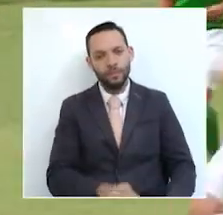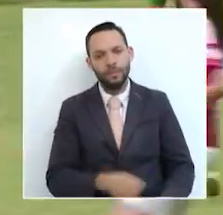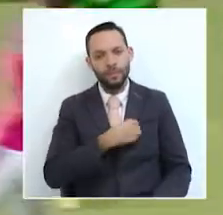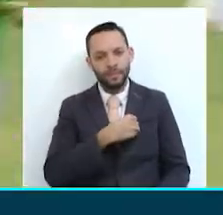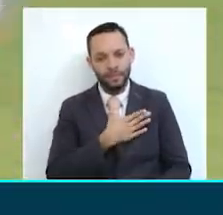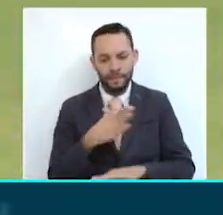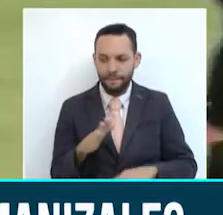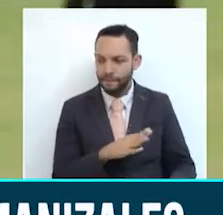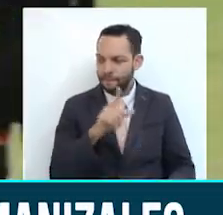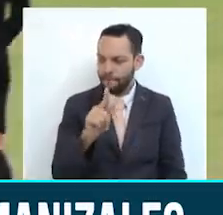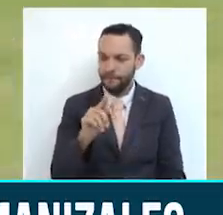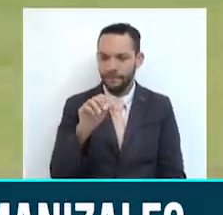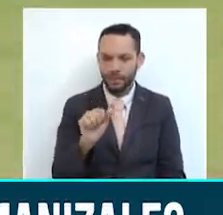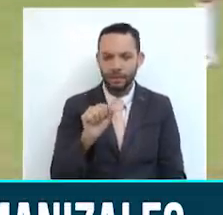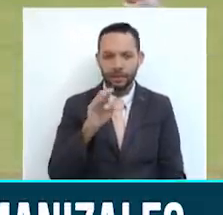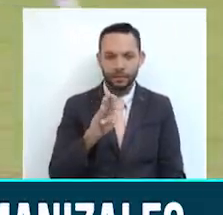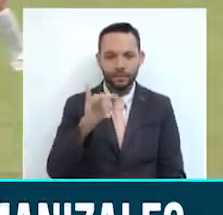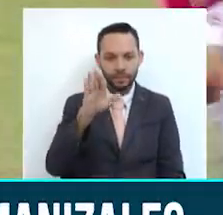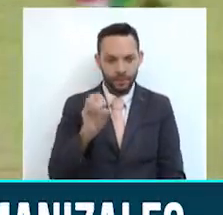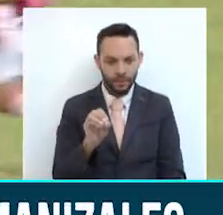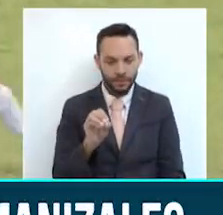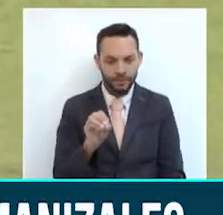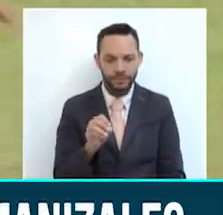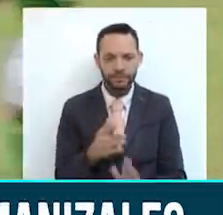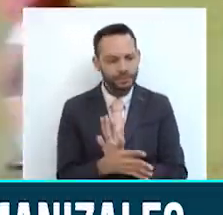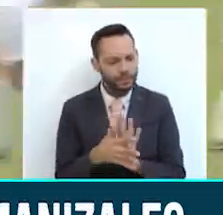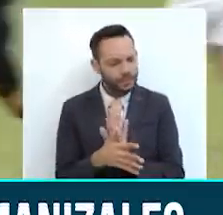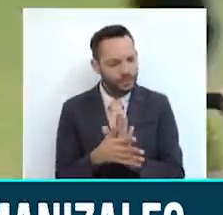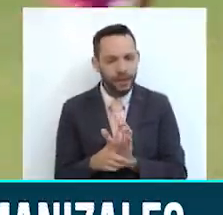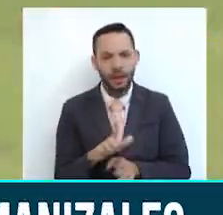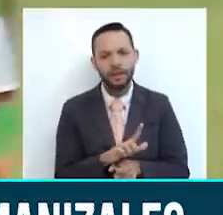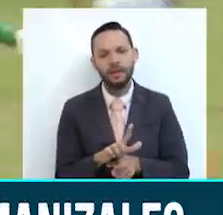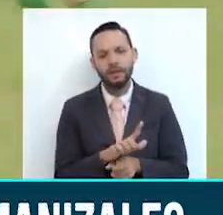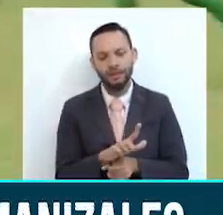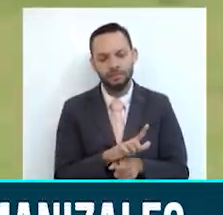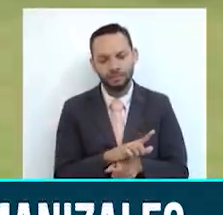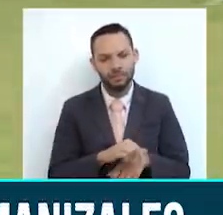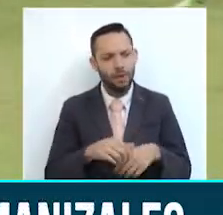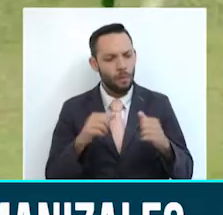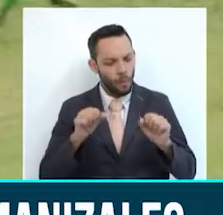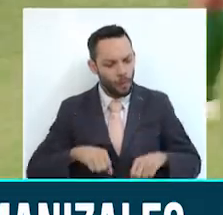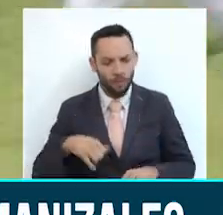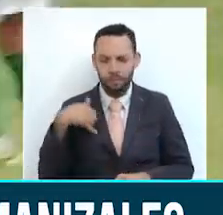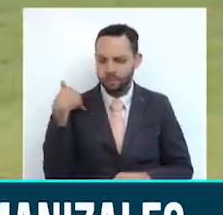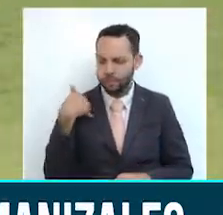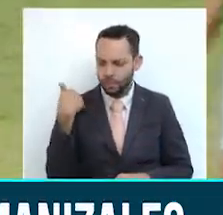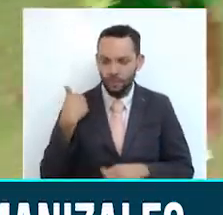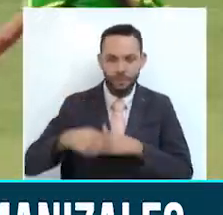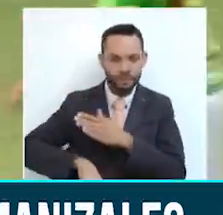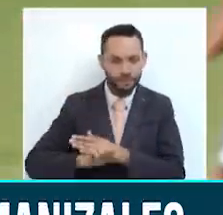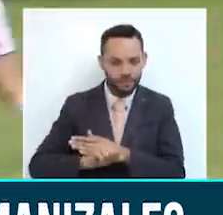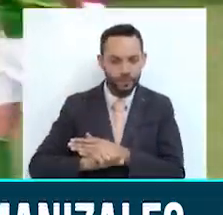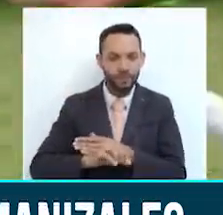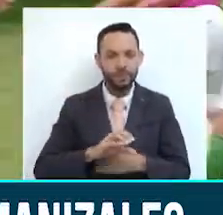Fabio Aristizaba, el presidente de la Liga Caldense de Fútbol, indicó que todo ha funcionado en materia logística en este Nacional Prejuvenil que tiene equipos como